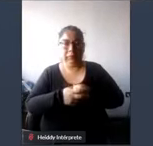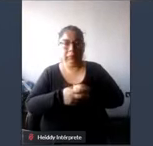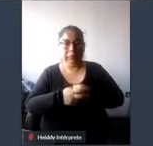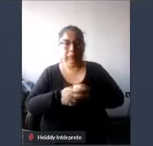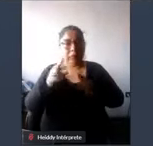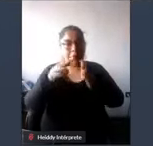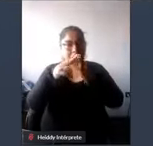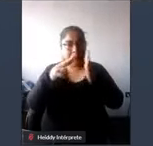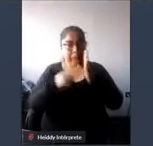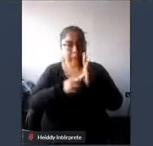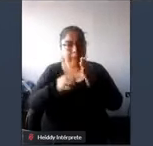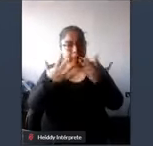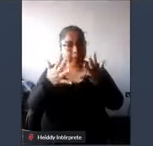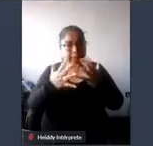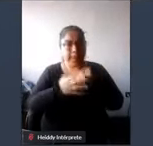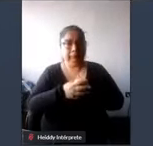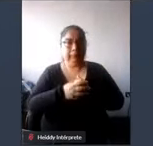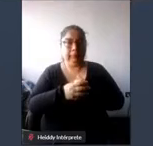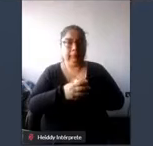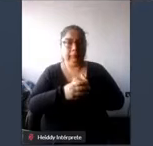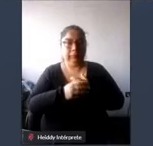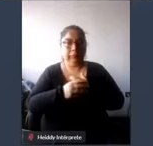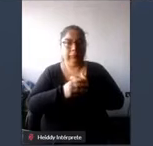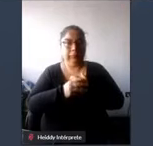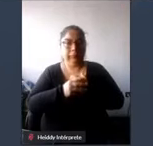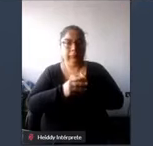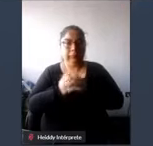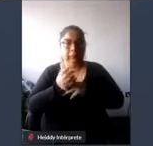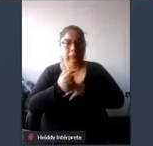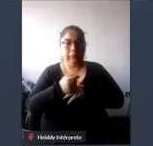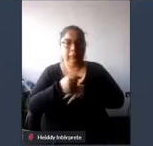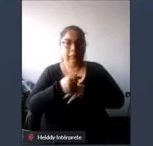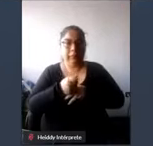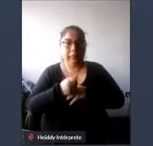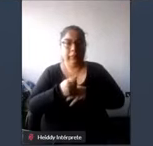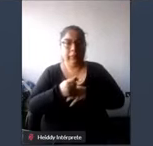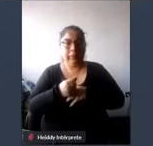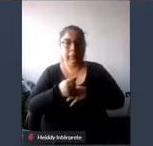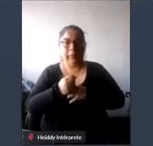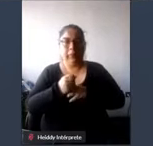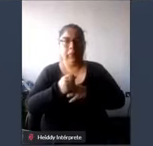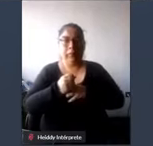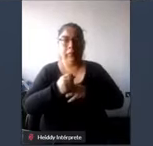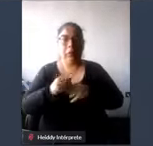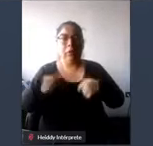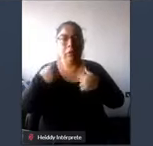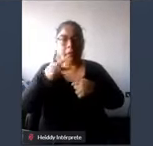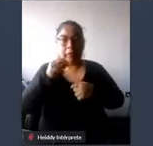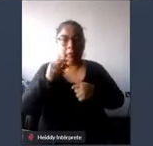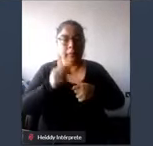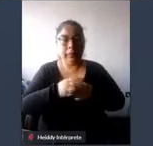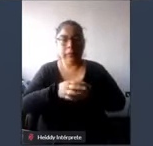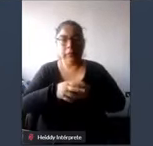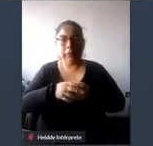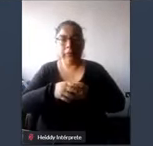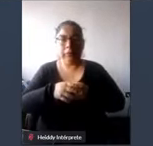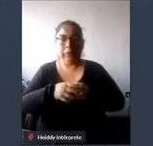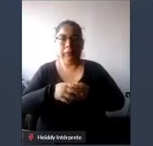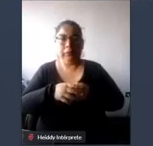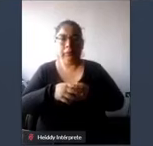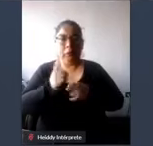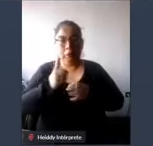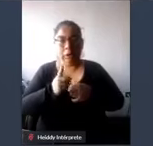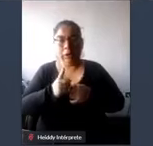reglamentamos y no nos volvemos una sociedad